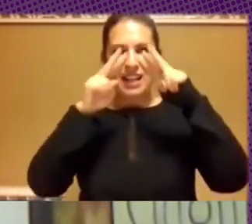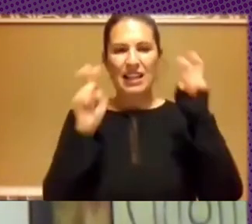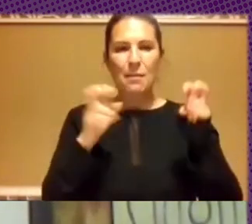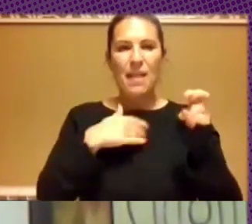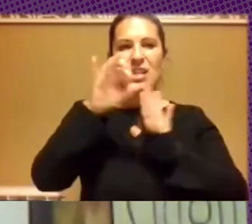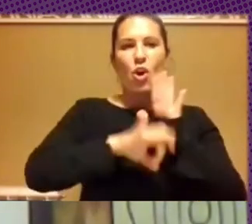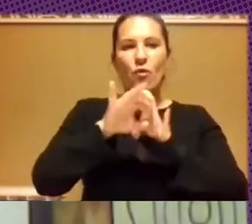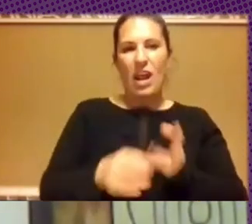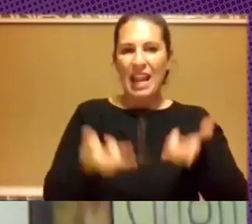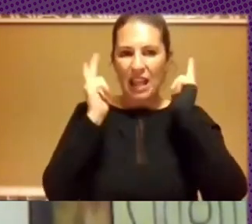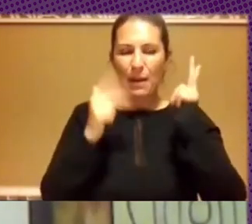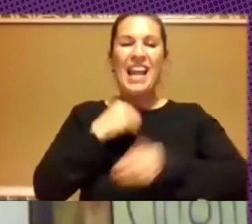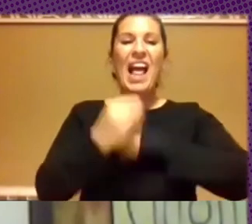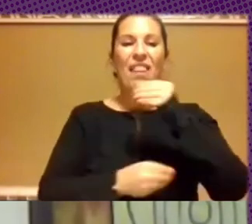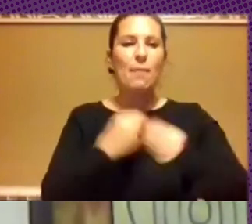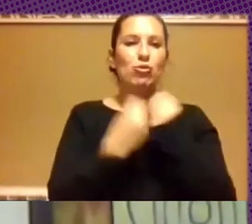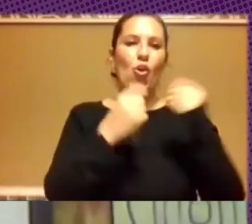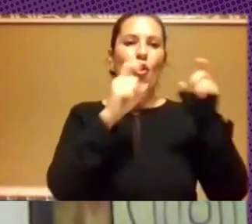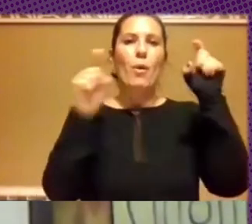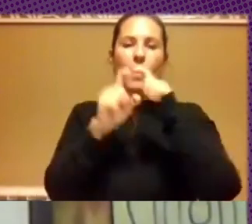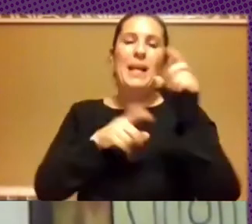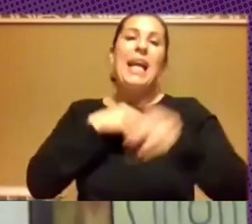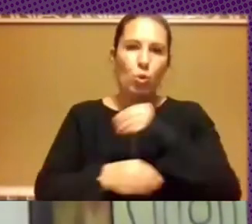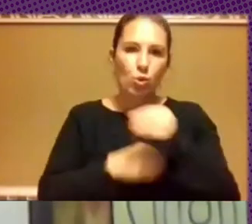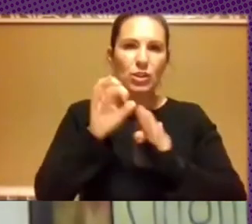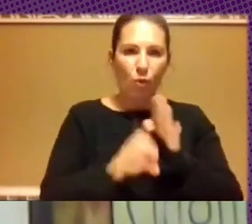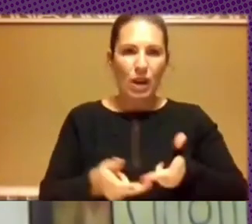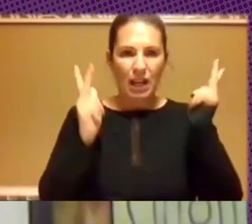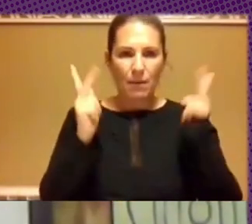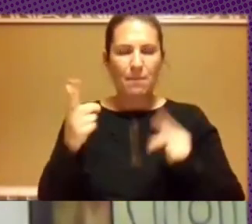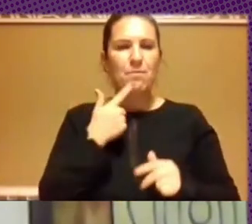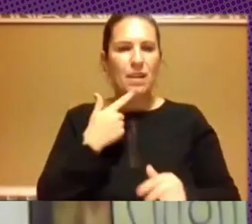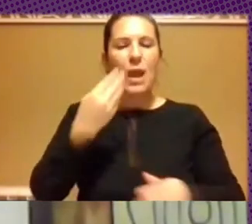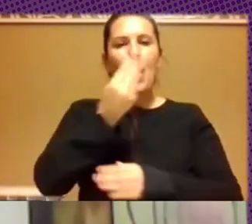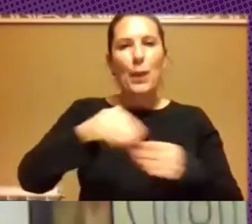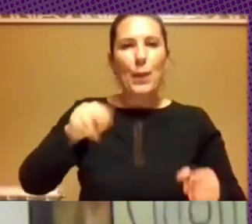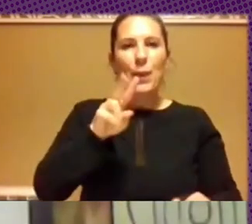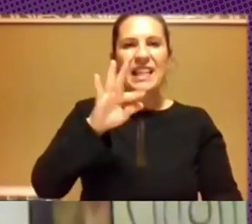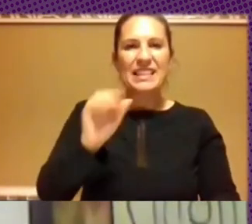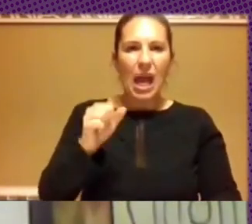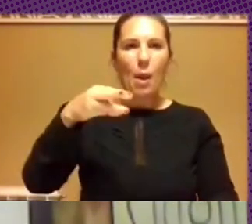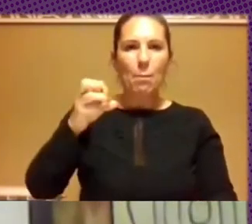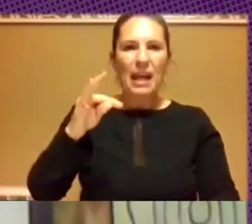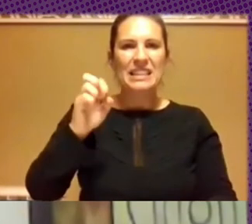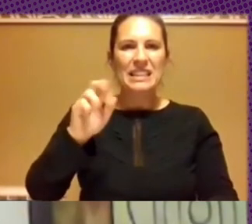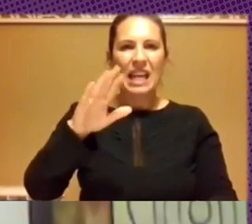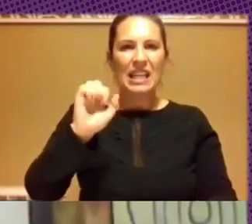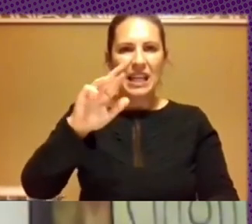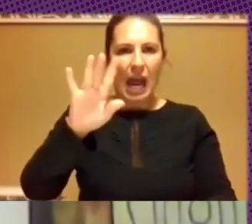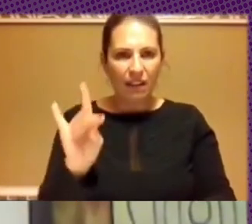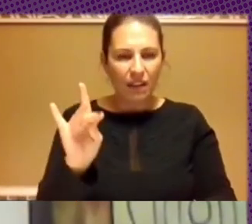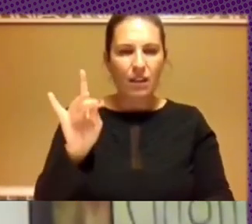libre y qué hacemos con las corporaciones que usan software libre citaba en el caso de Visa Mastercard pero puedo citar muchas más con grandes